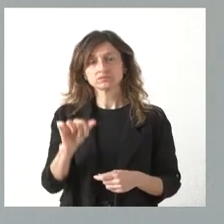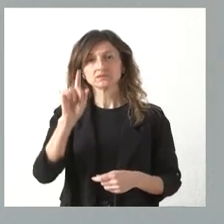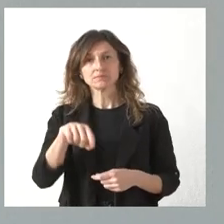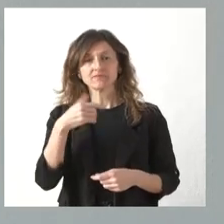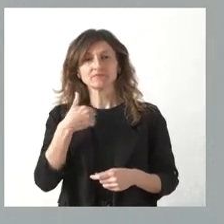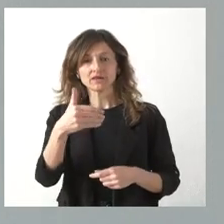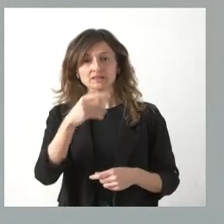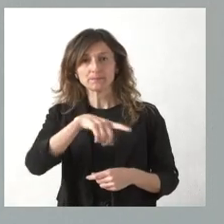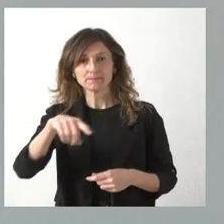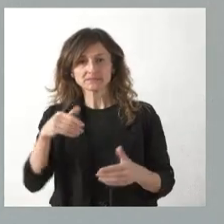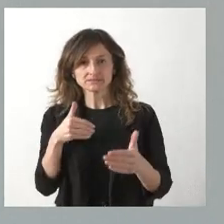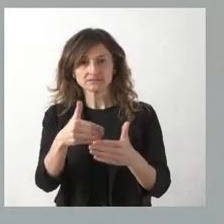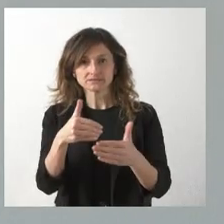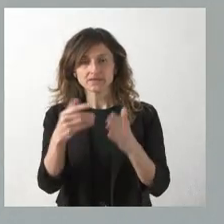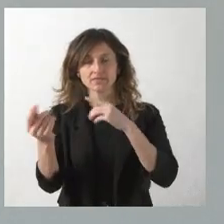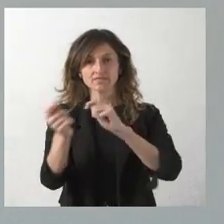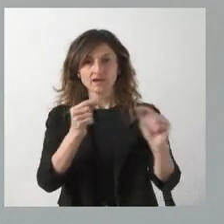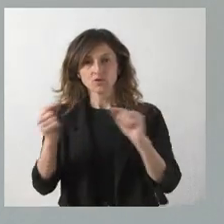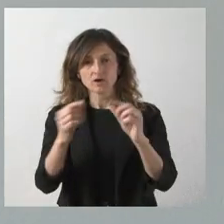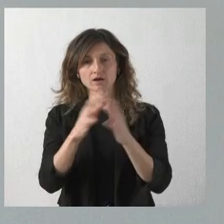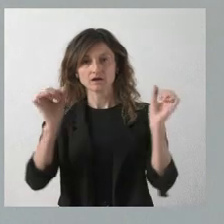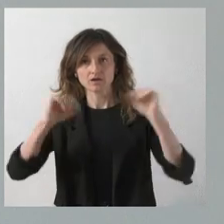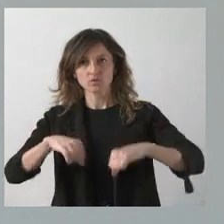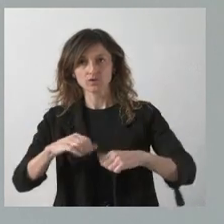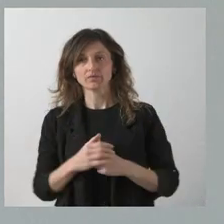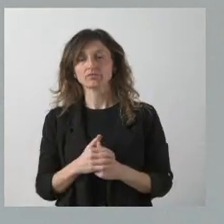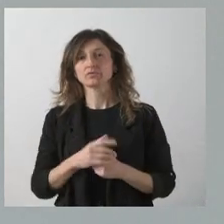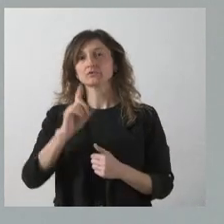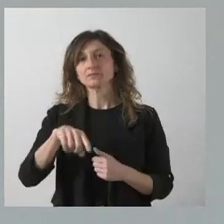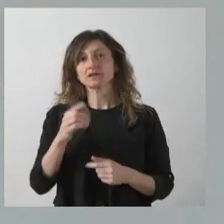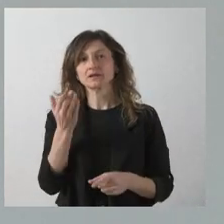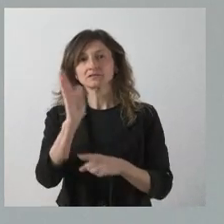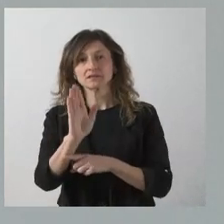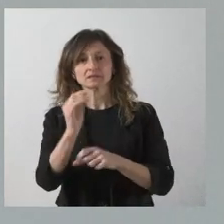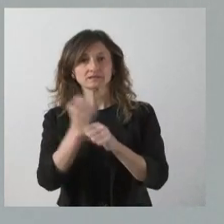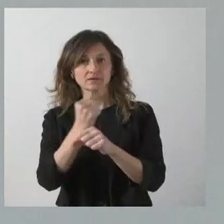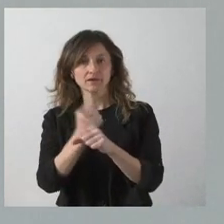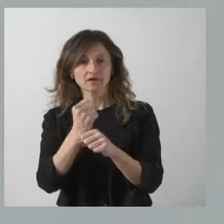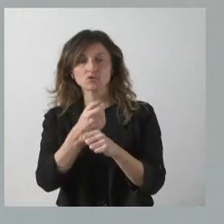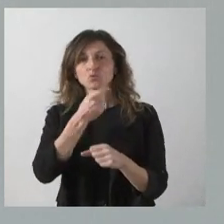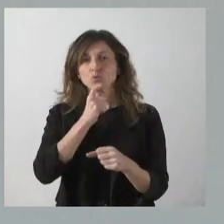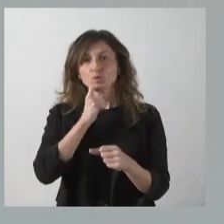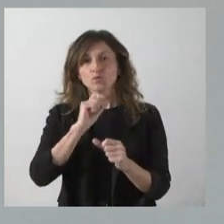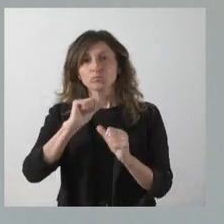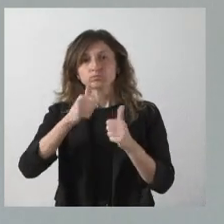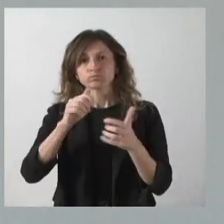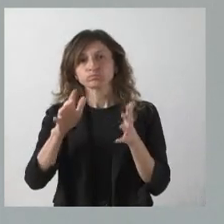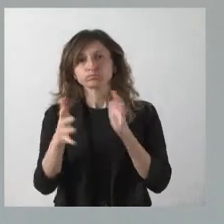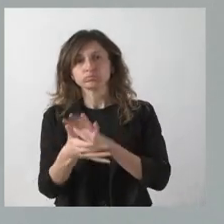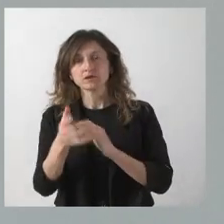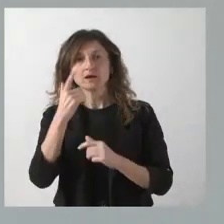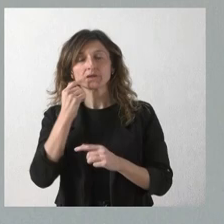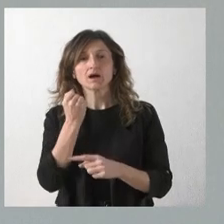meses por delante para hablar y dialogar y acordar, si fuera el caso, con los representantes de los trabajadores, el cómo lo podemos implantar y qué refuerzos sean